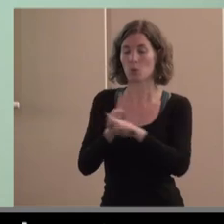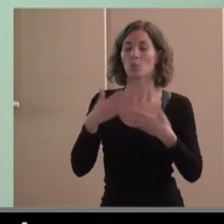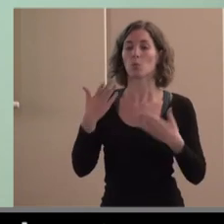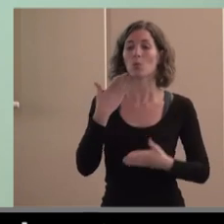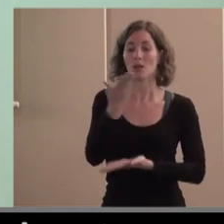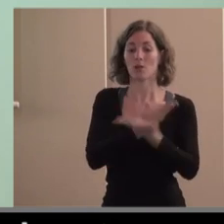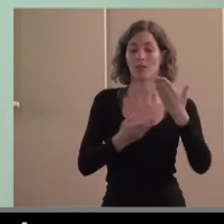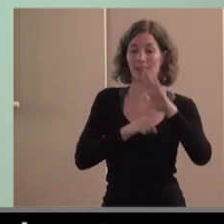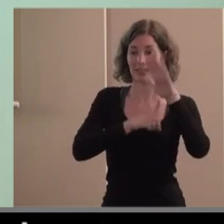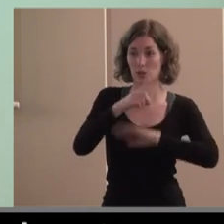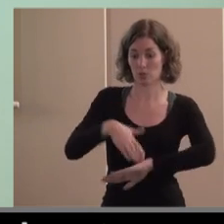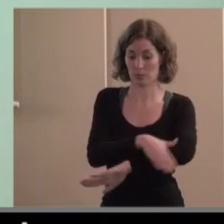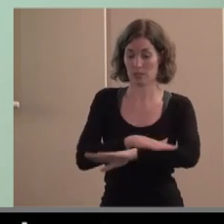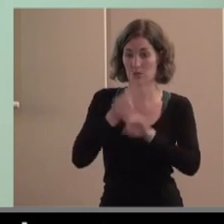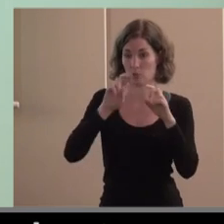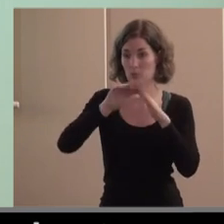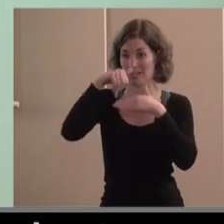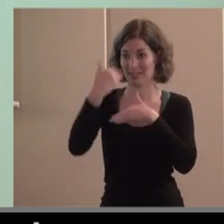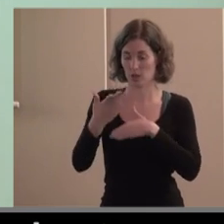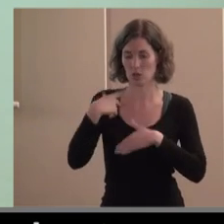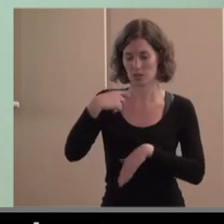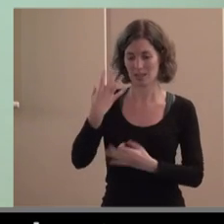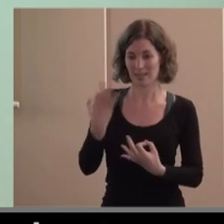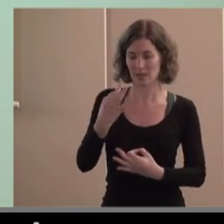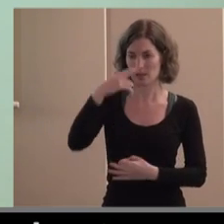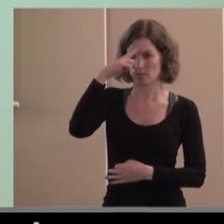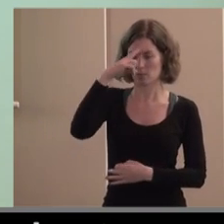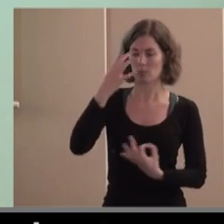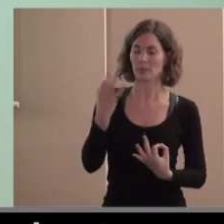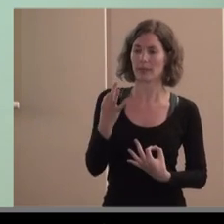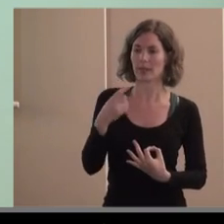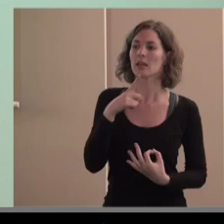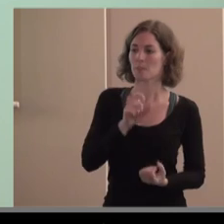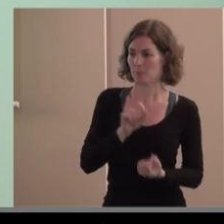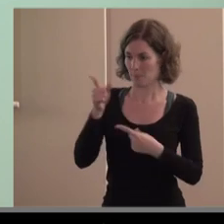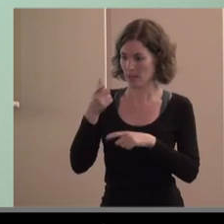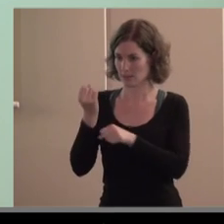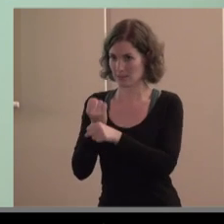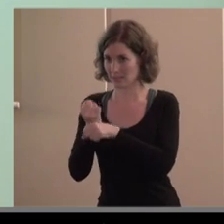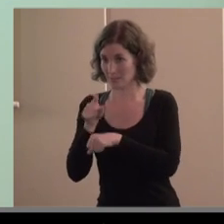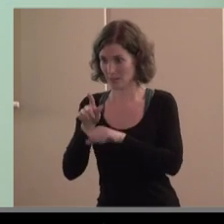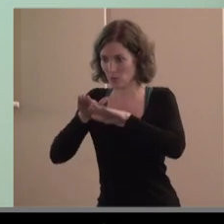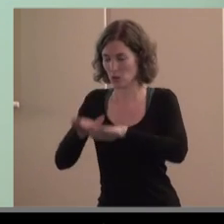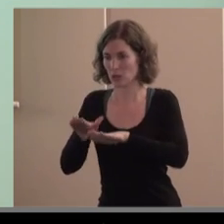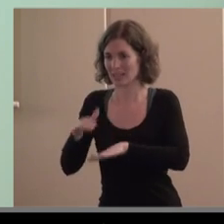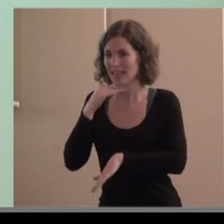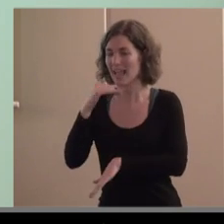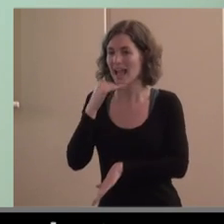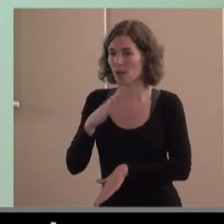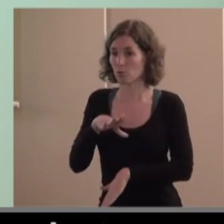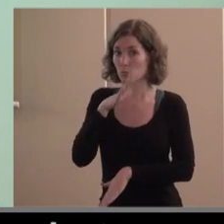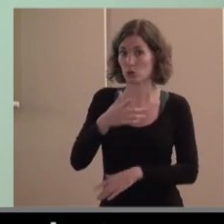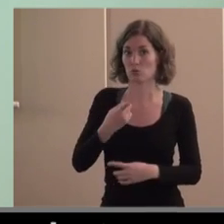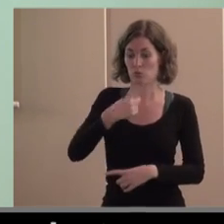desde el Ministerio de Asuntos Exteriores se tiene que preocupar en que eso también quede algo allí por lo tanto que haya enseñanzas que llevemos también trabajos para que aquello